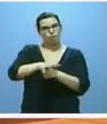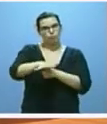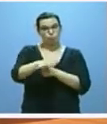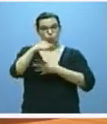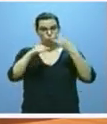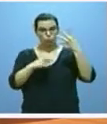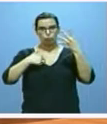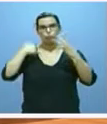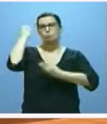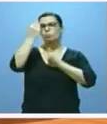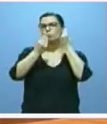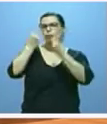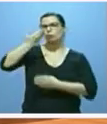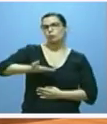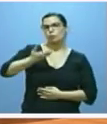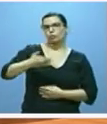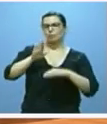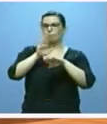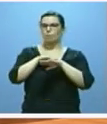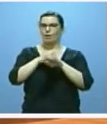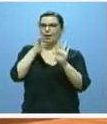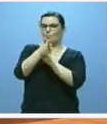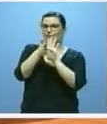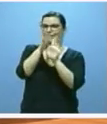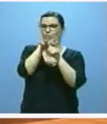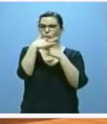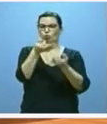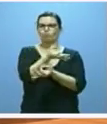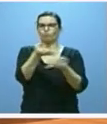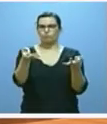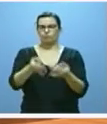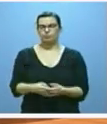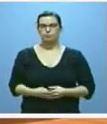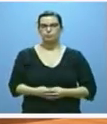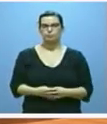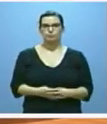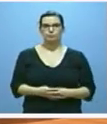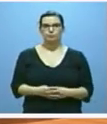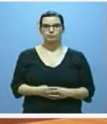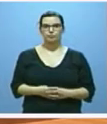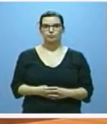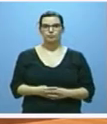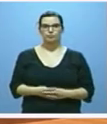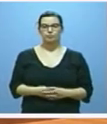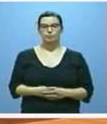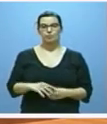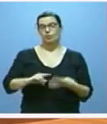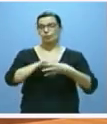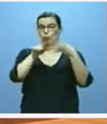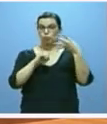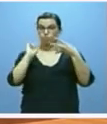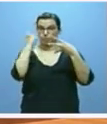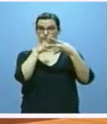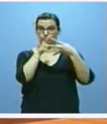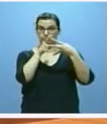claves para hacer un análisis correcto de su situación. El primer factor es que Castilla y